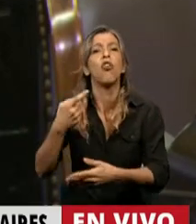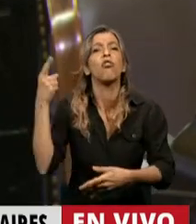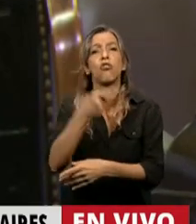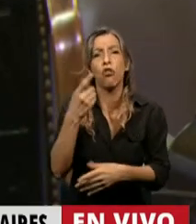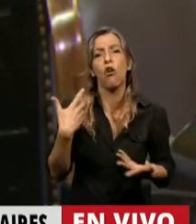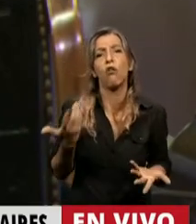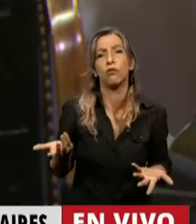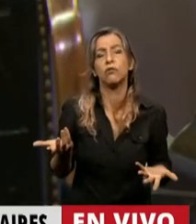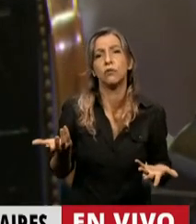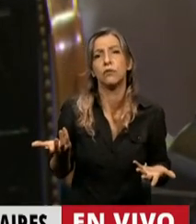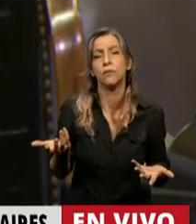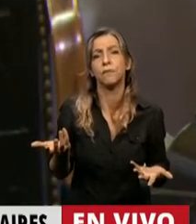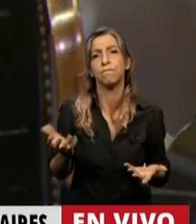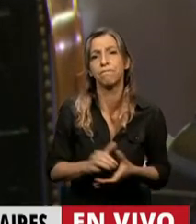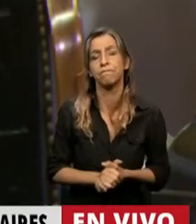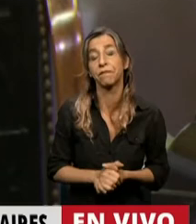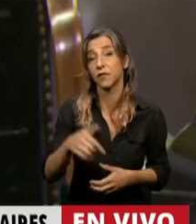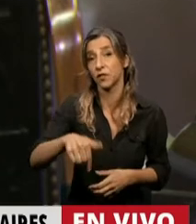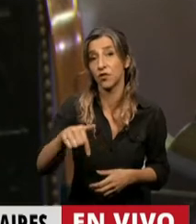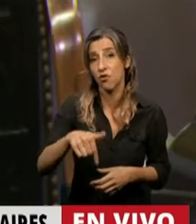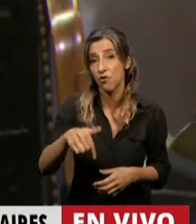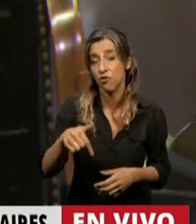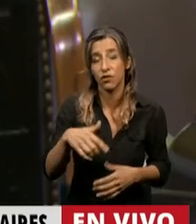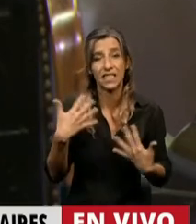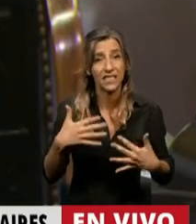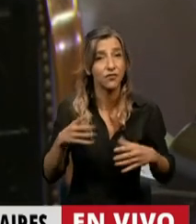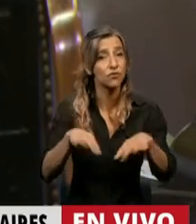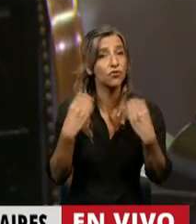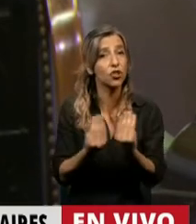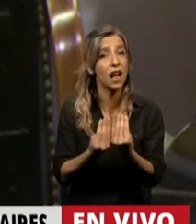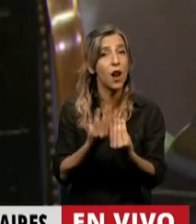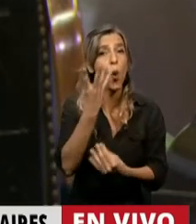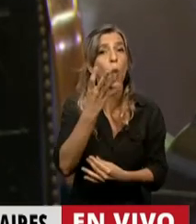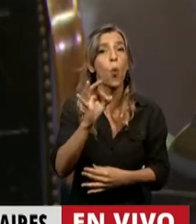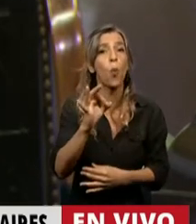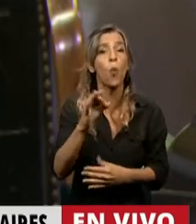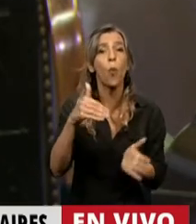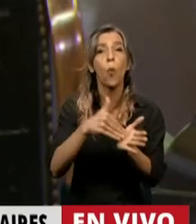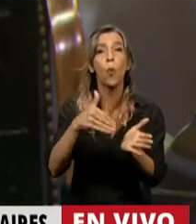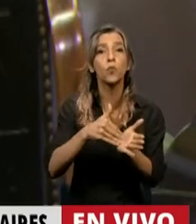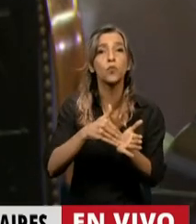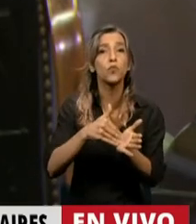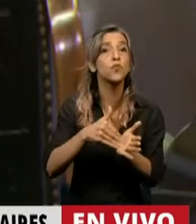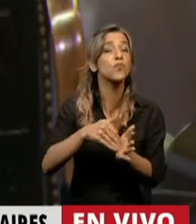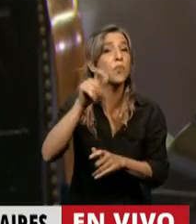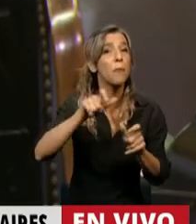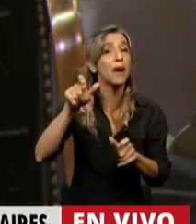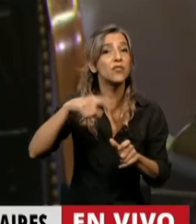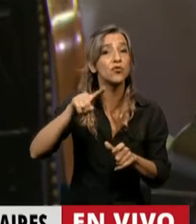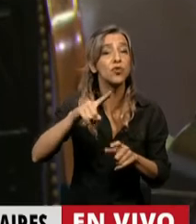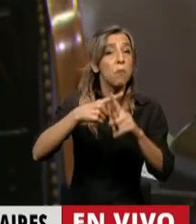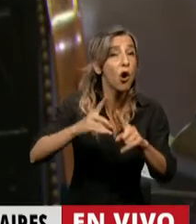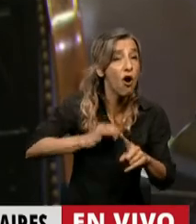que hoy en la actualidad afecta a 40 millones de personas anualmente.